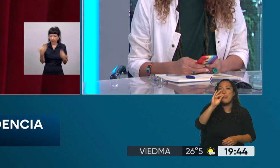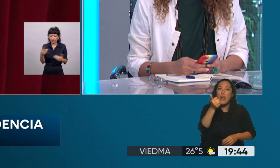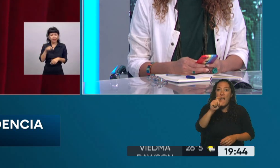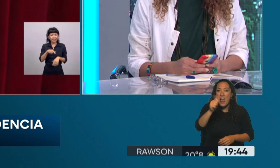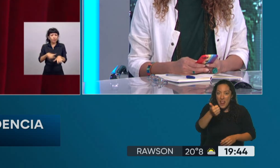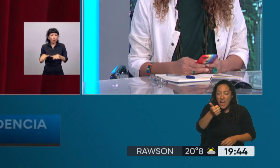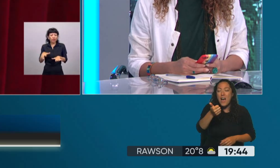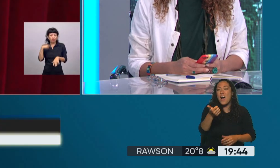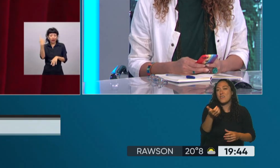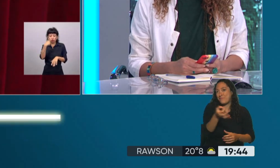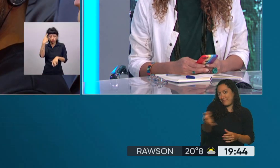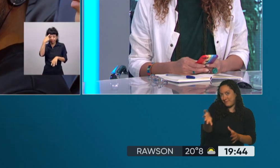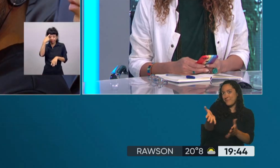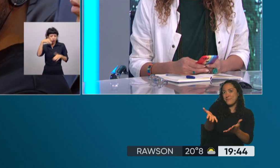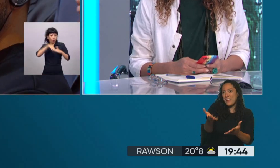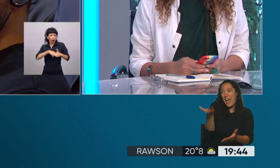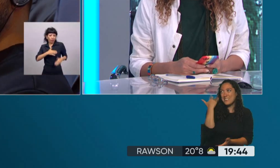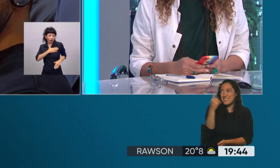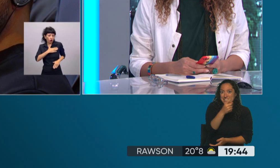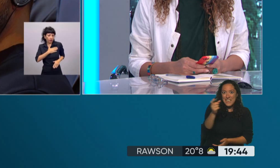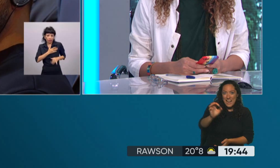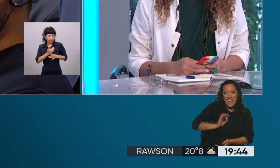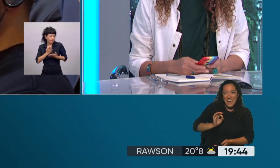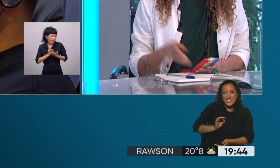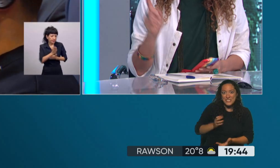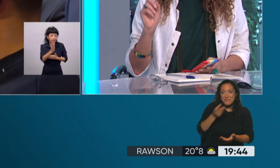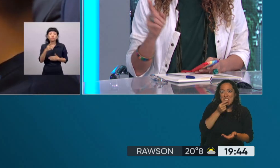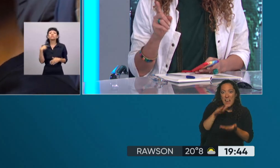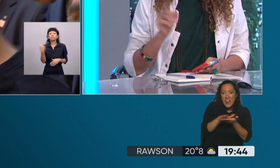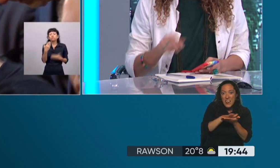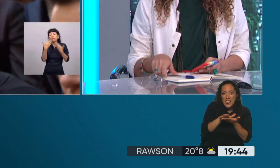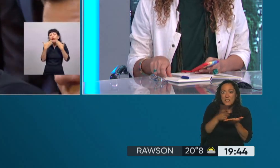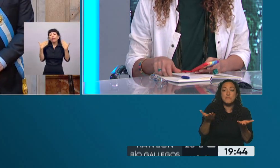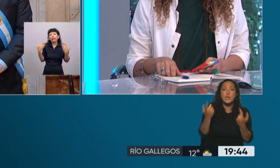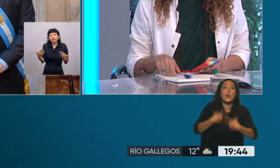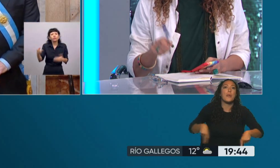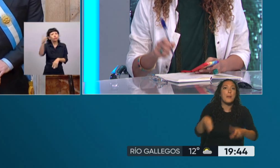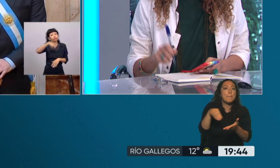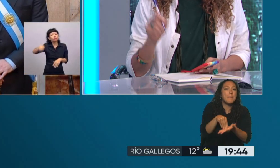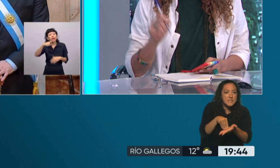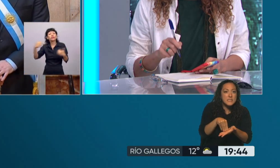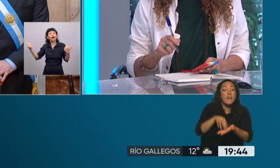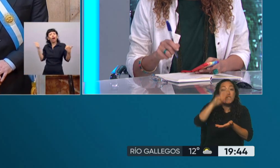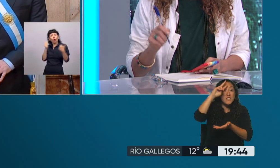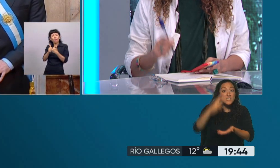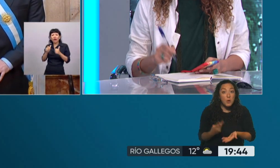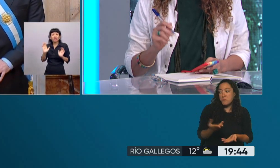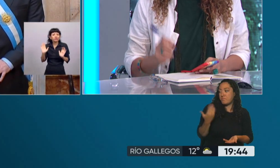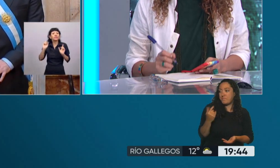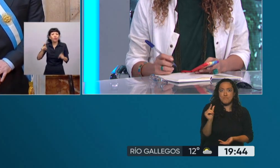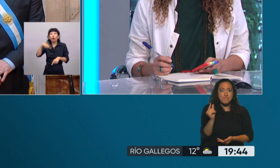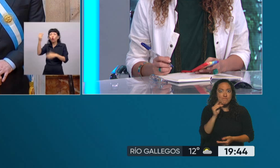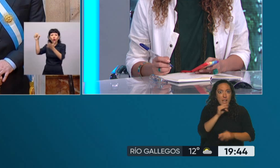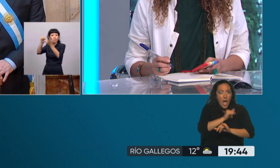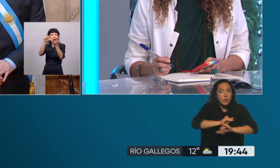cual. Imaginen ustedes hace 100 años esos desiertos, ¿no es cierto? Y otra novedad, Villaruel acaba de anunciar que